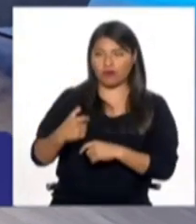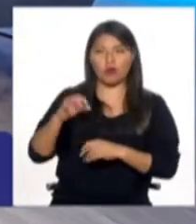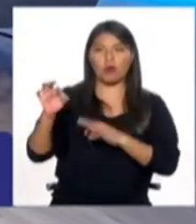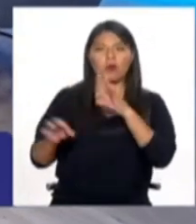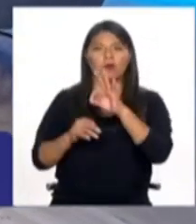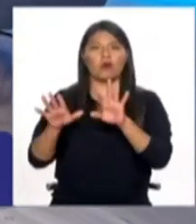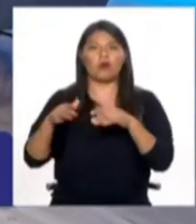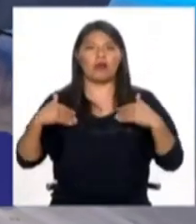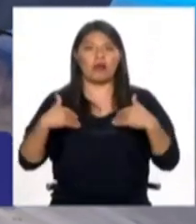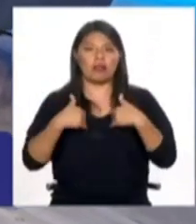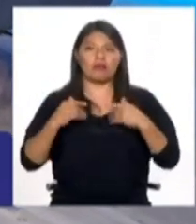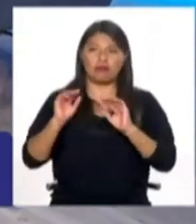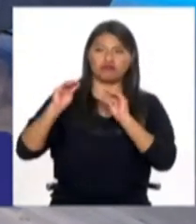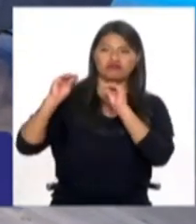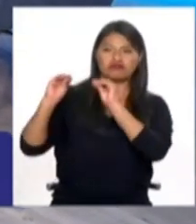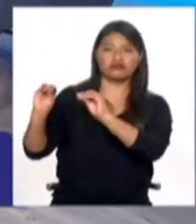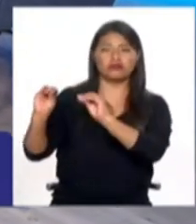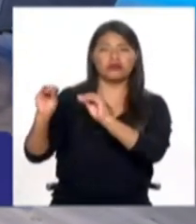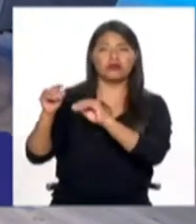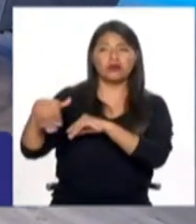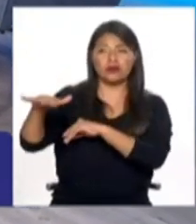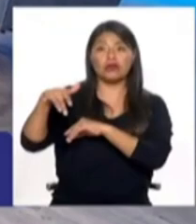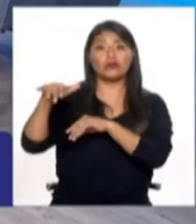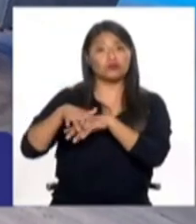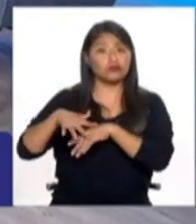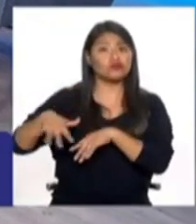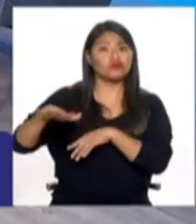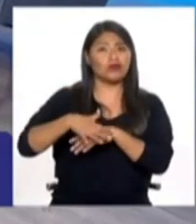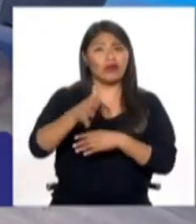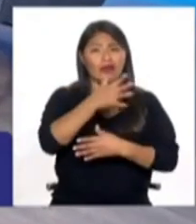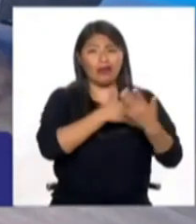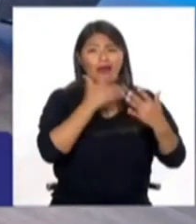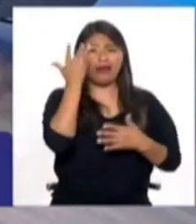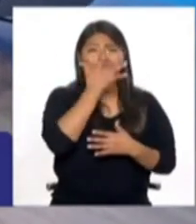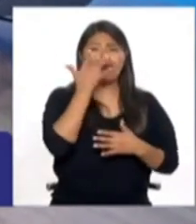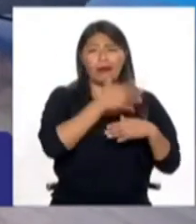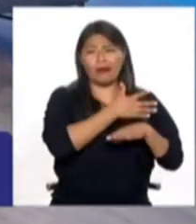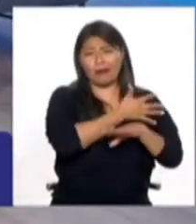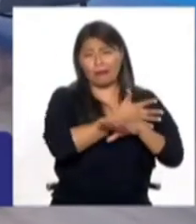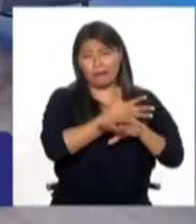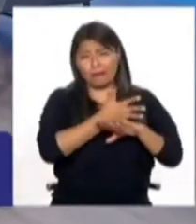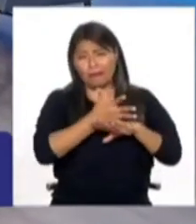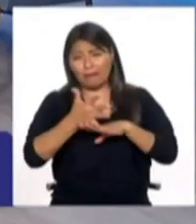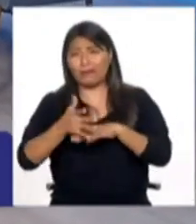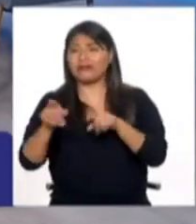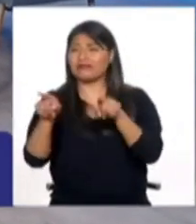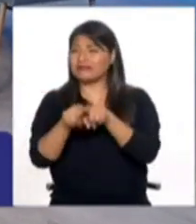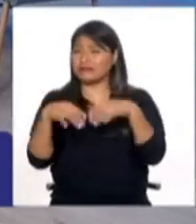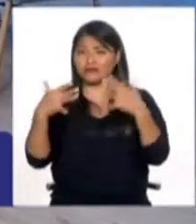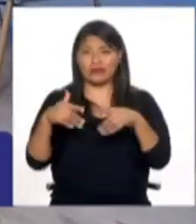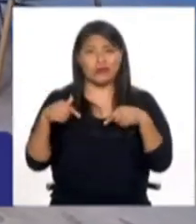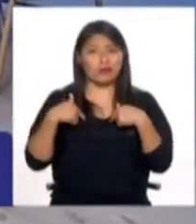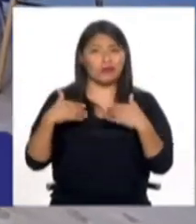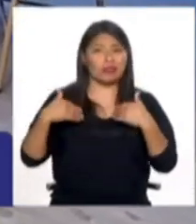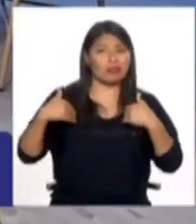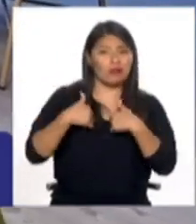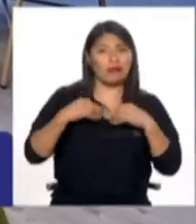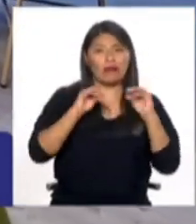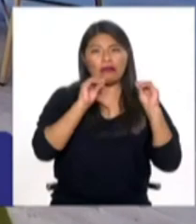significado el racismo para los pueblos afrodescendientes en el mundo. el mundo, de todo